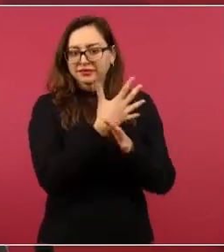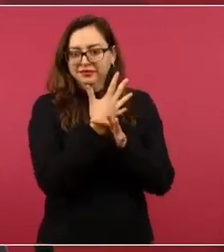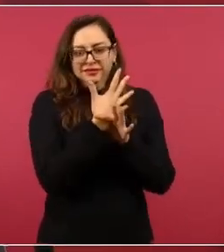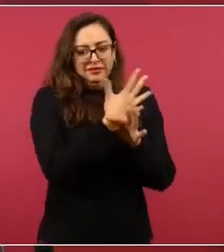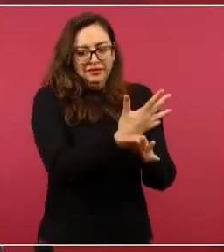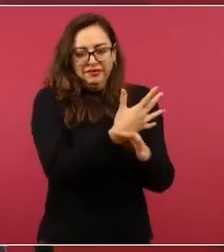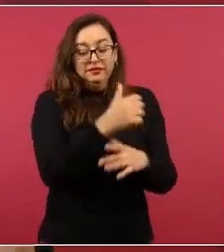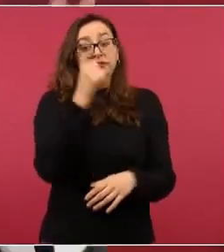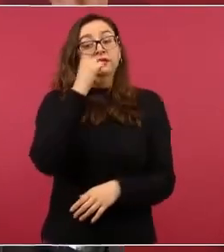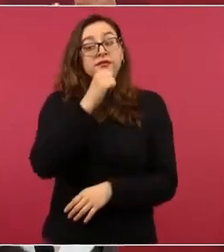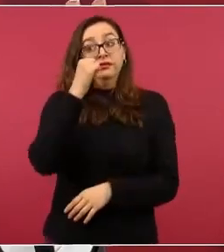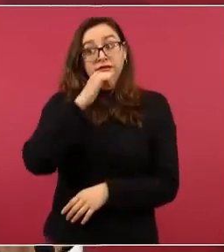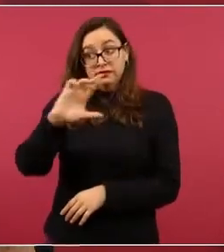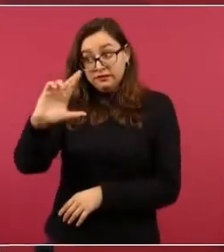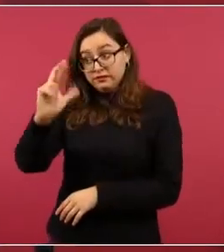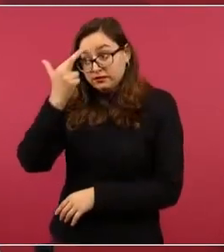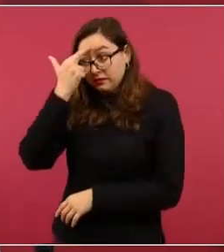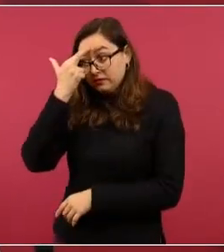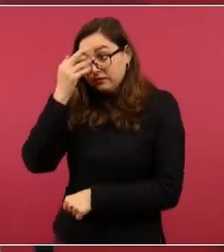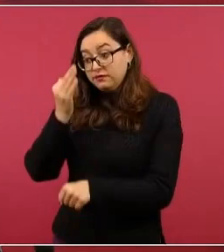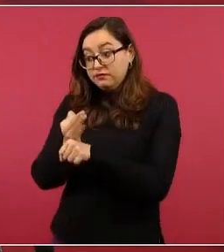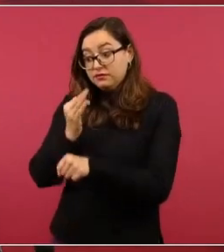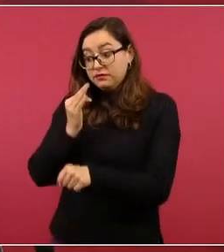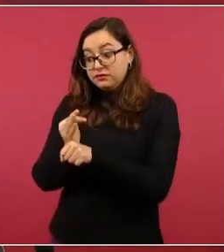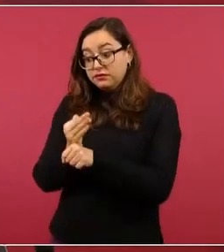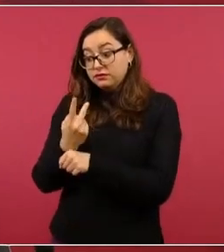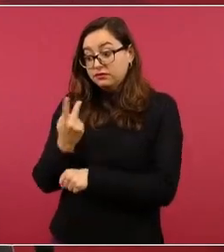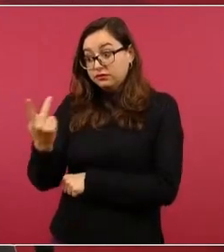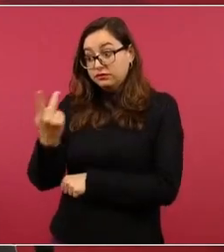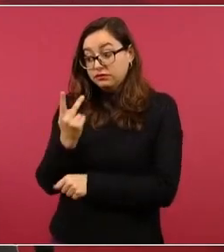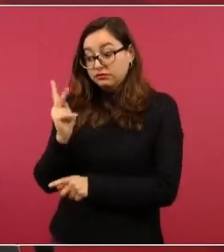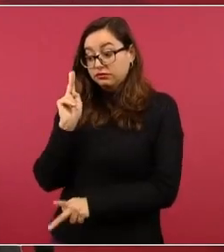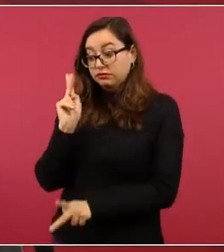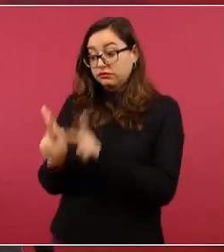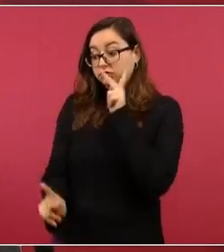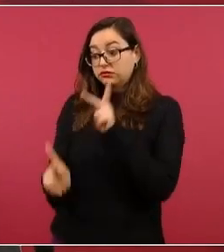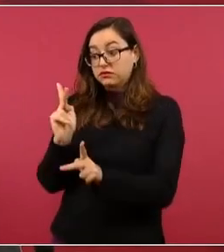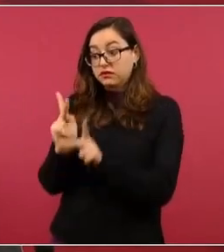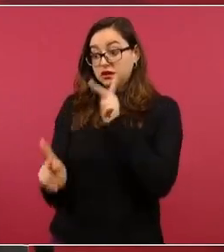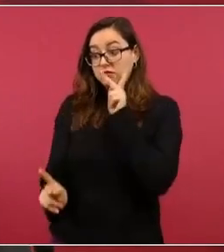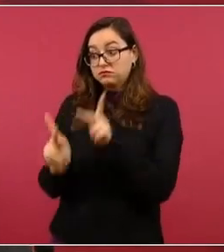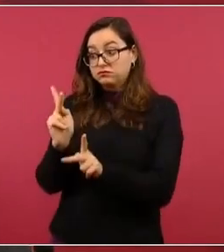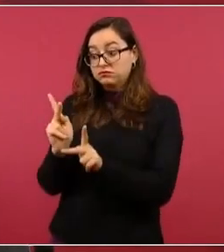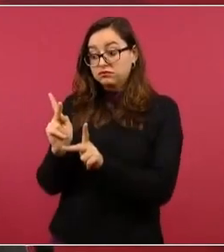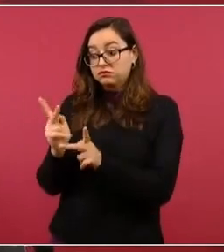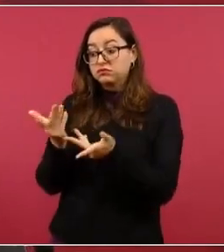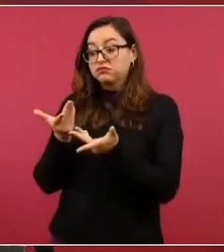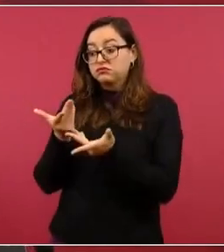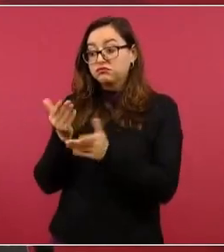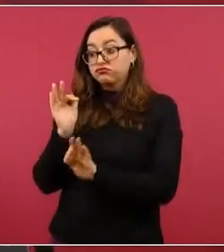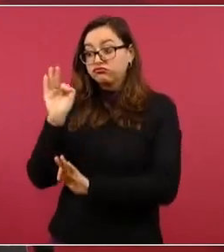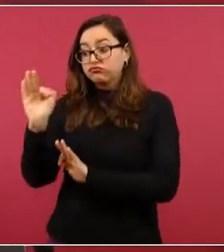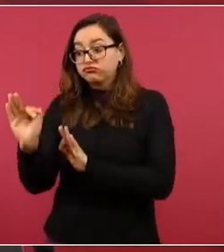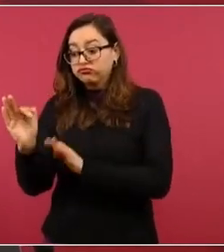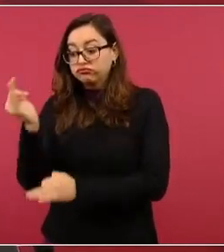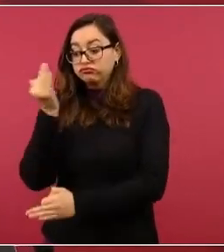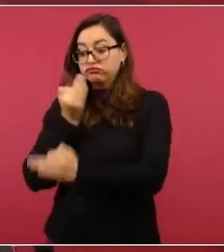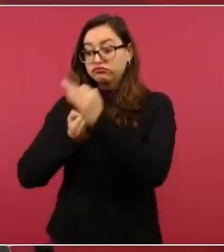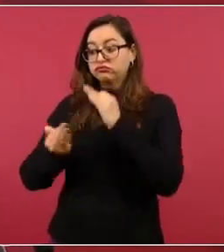recuerden que nuestro trato se da